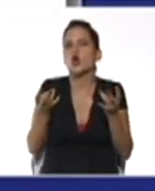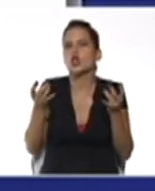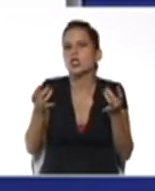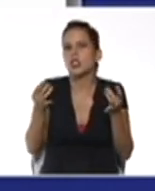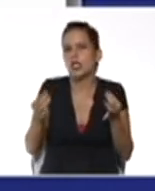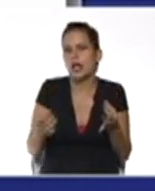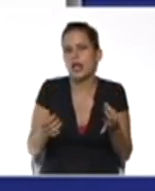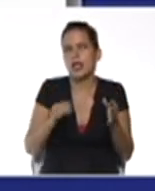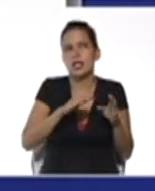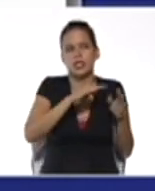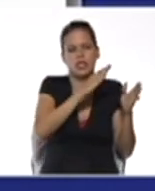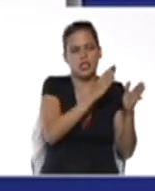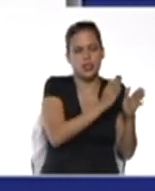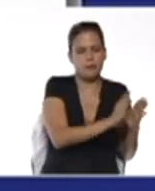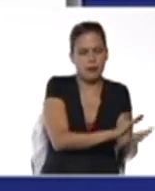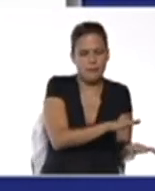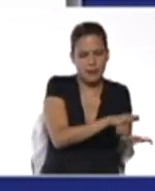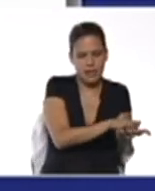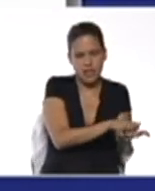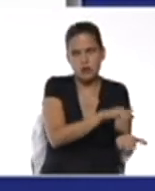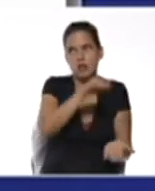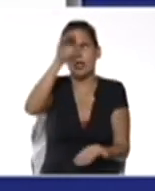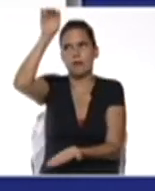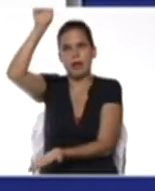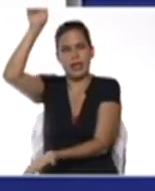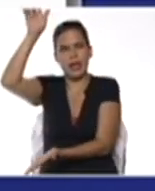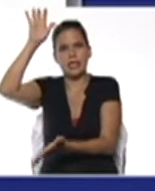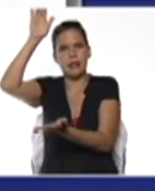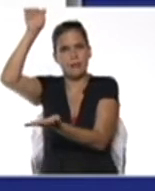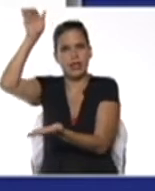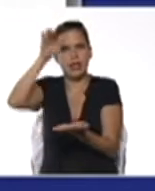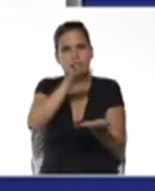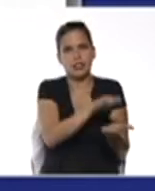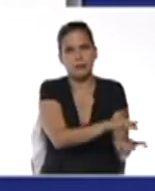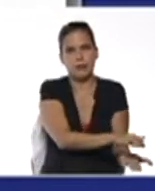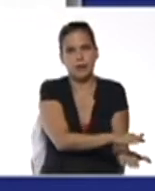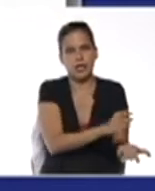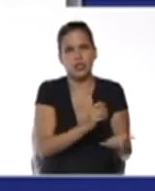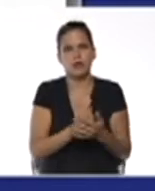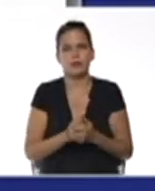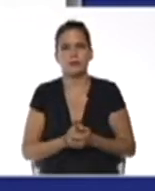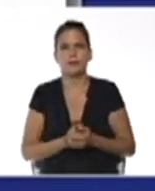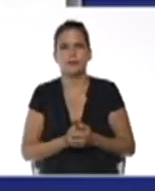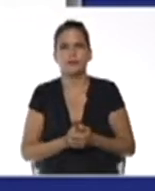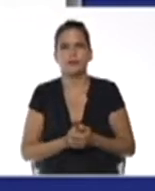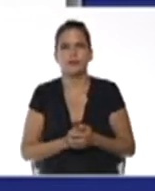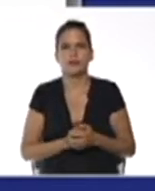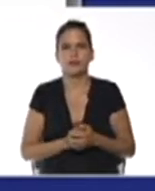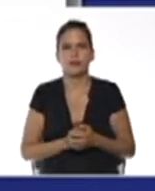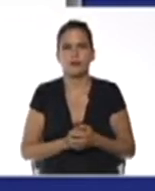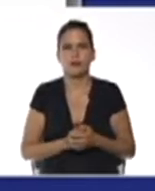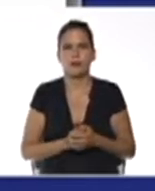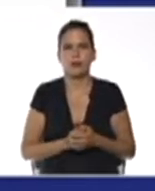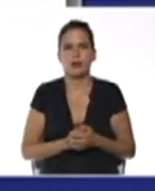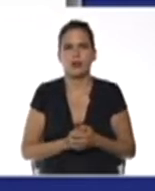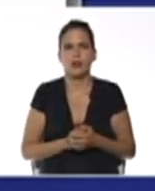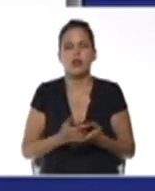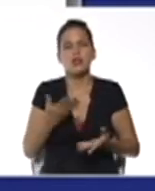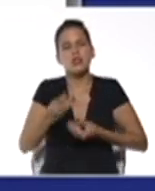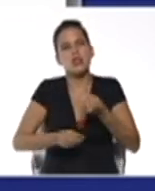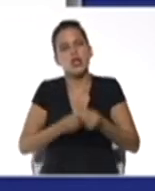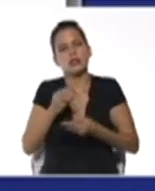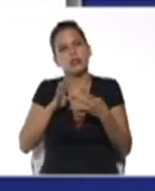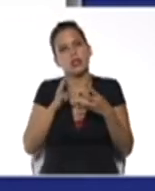ascendente descendente ir de los números mayores a los números menores de los números menores a los números mayores y hacer